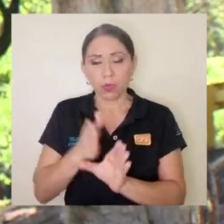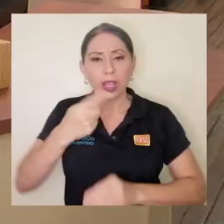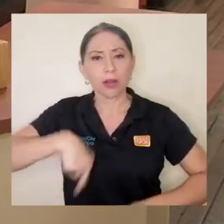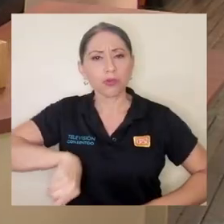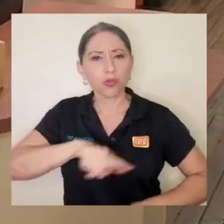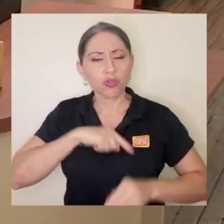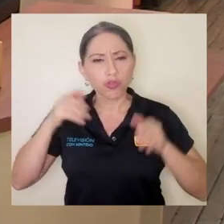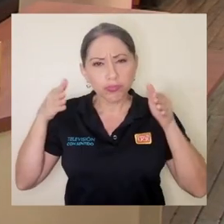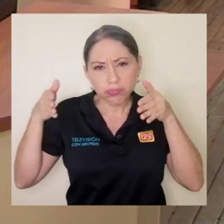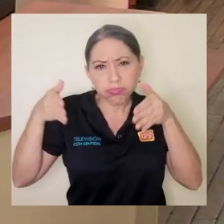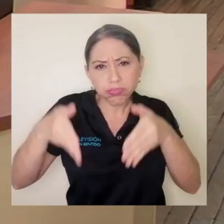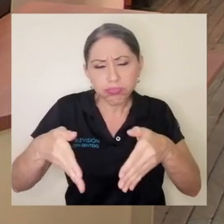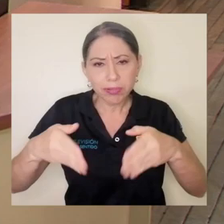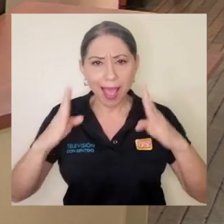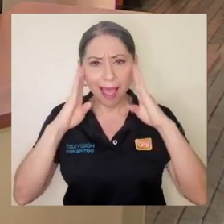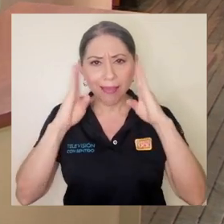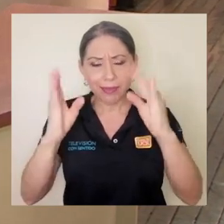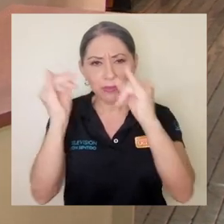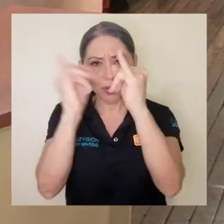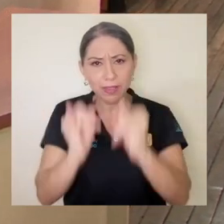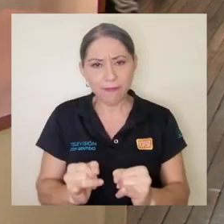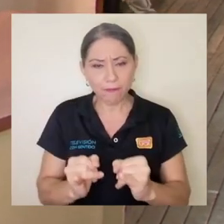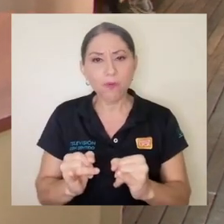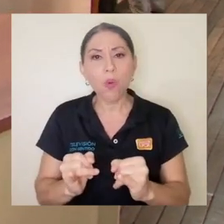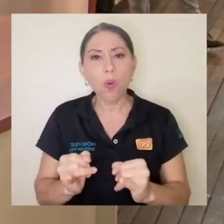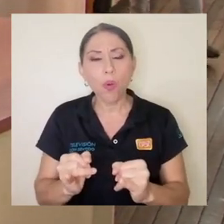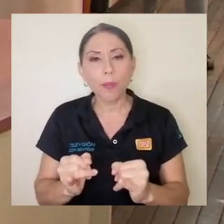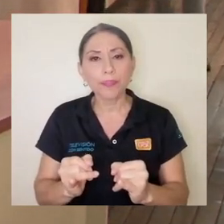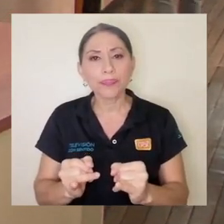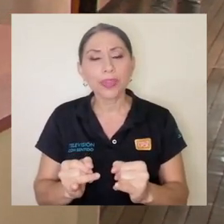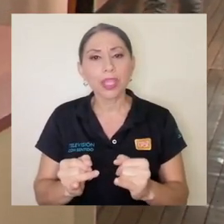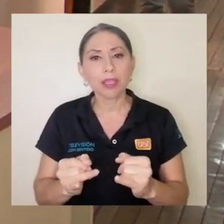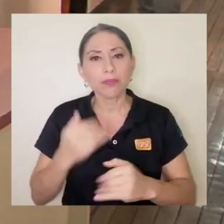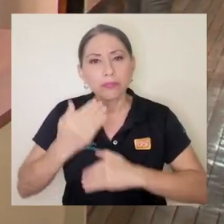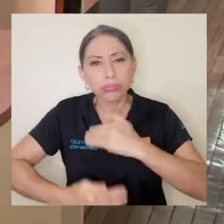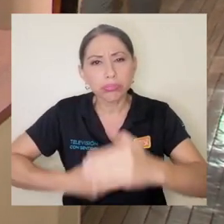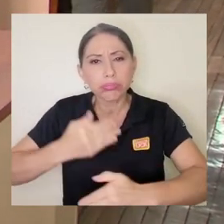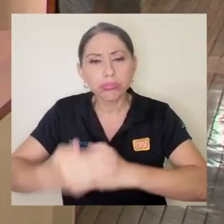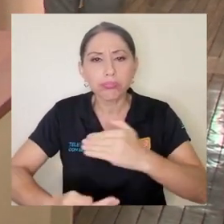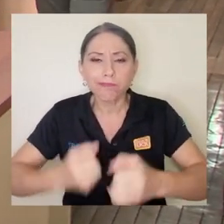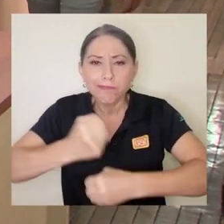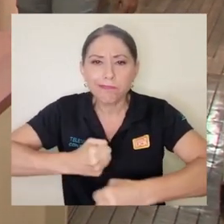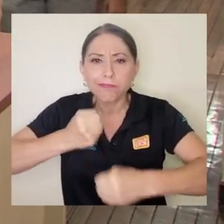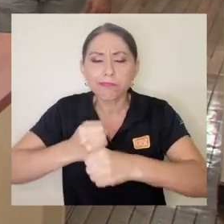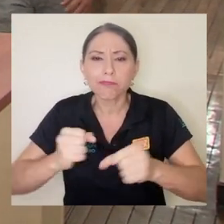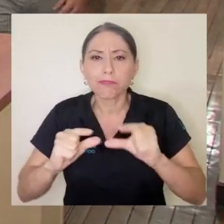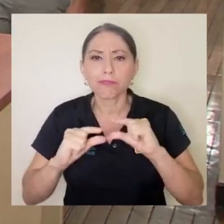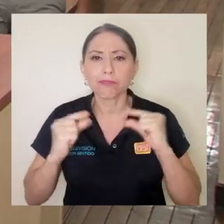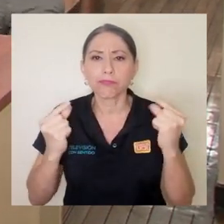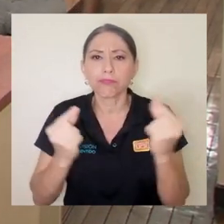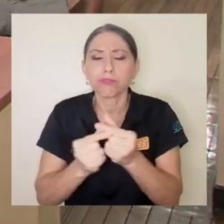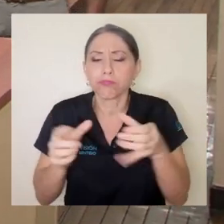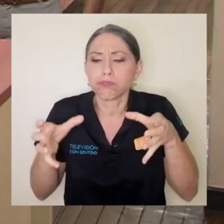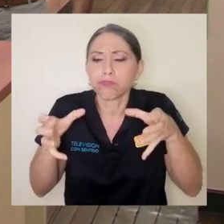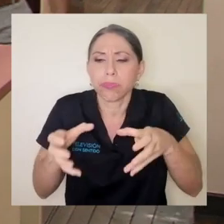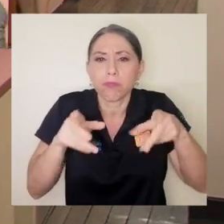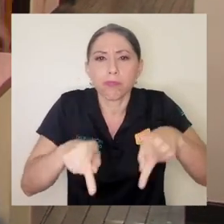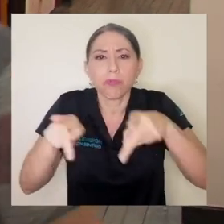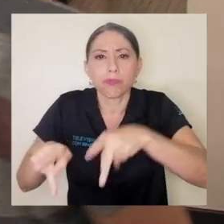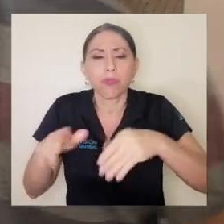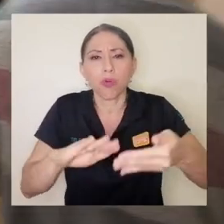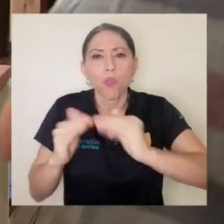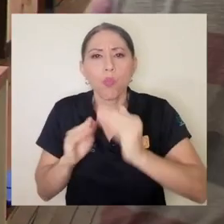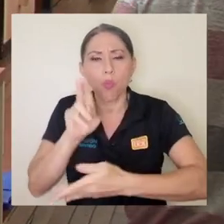Y dentro del área de psicología nosotros nos abocamos a dar atención individual y procesos